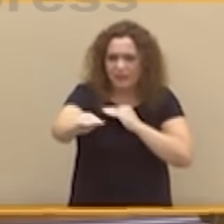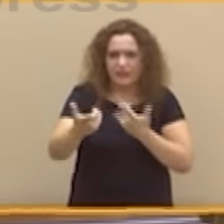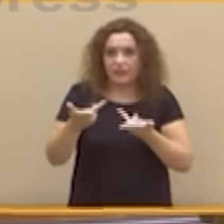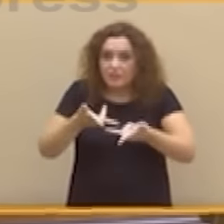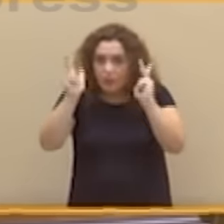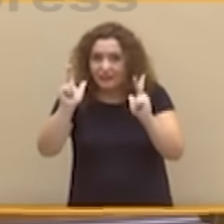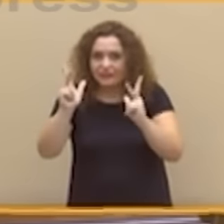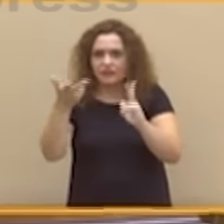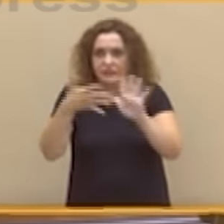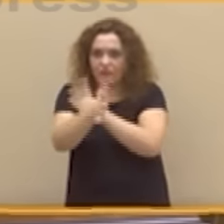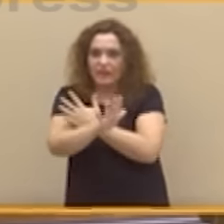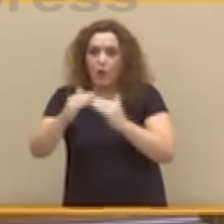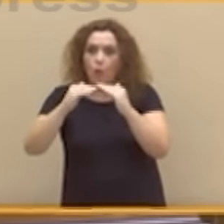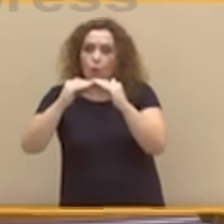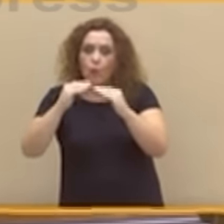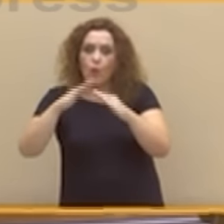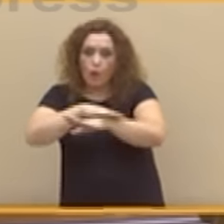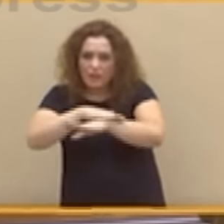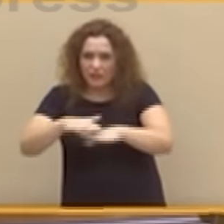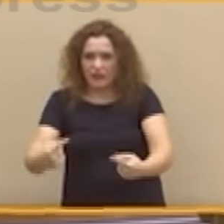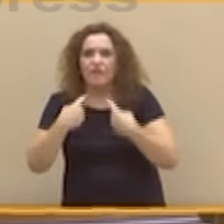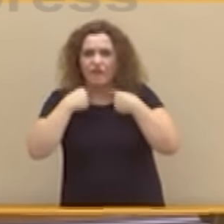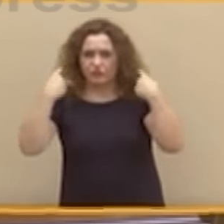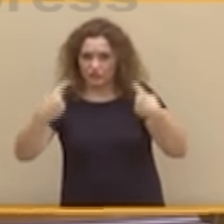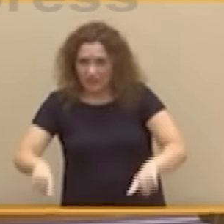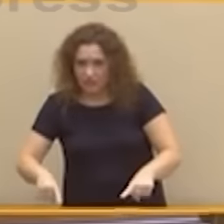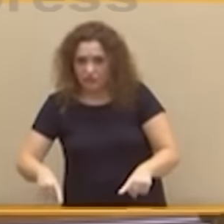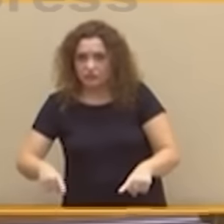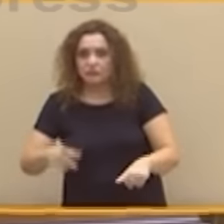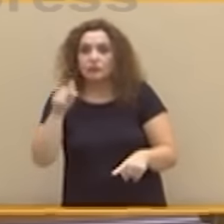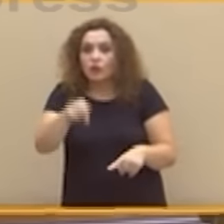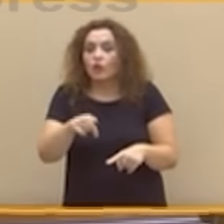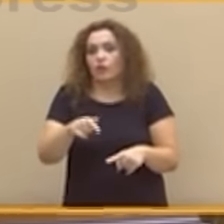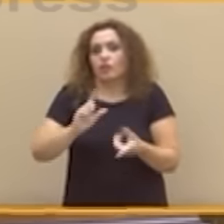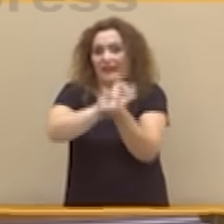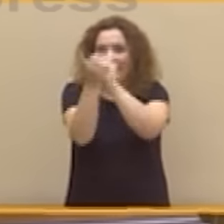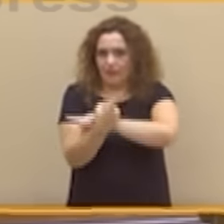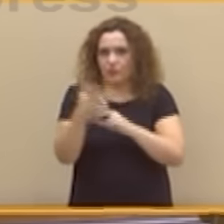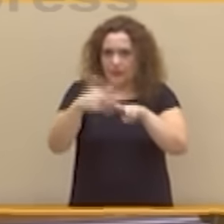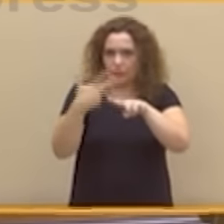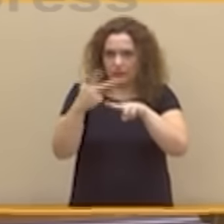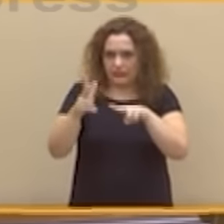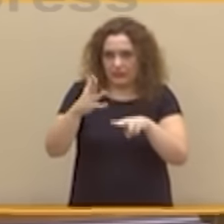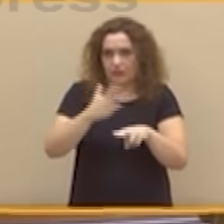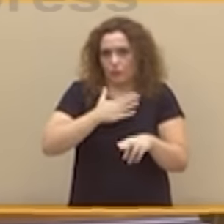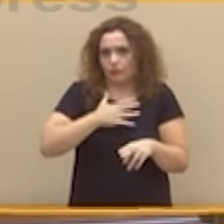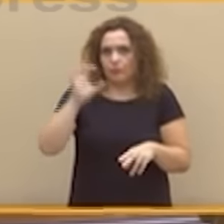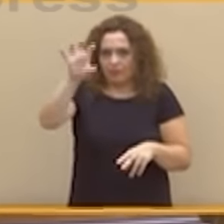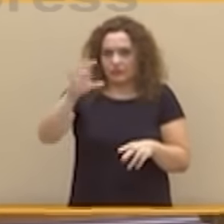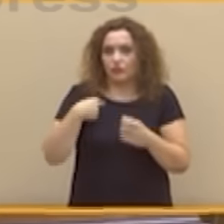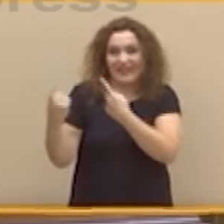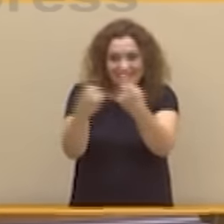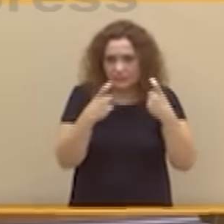frustración con el cambio de las políticas que en nuestro país y en Europa son necesarios ante los graves desafíos que afrontamos.